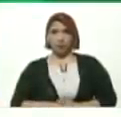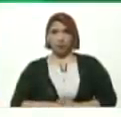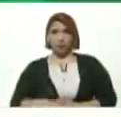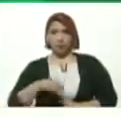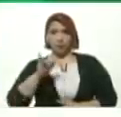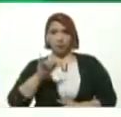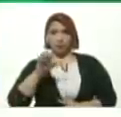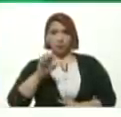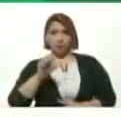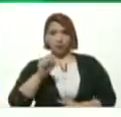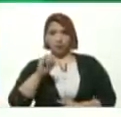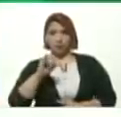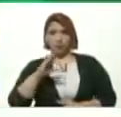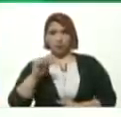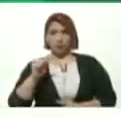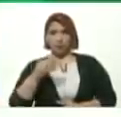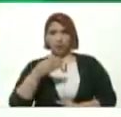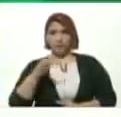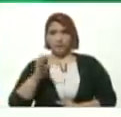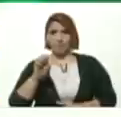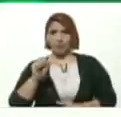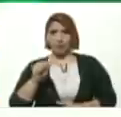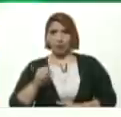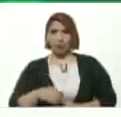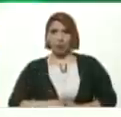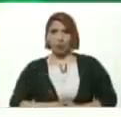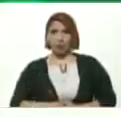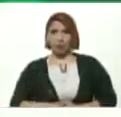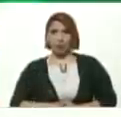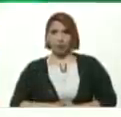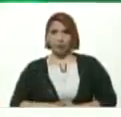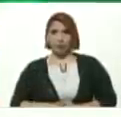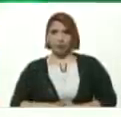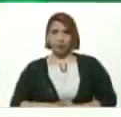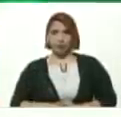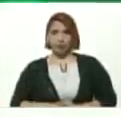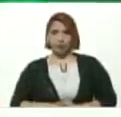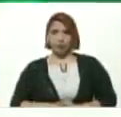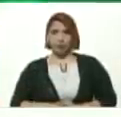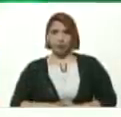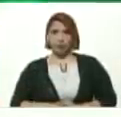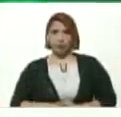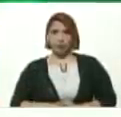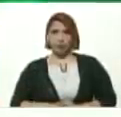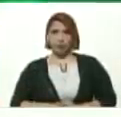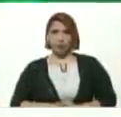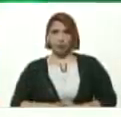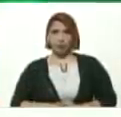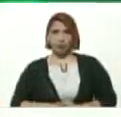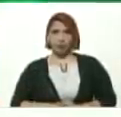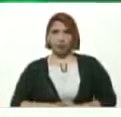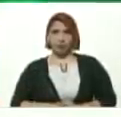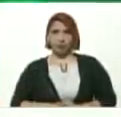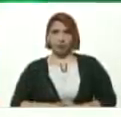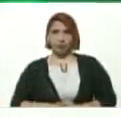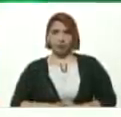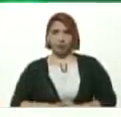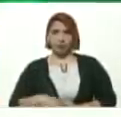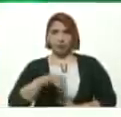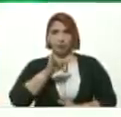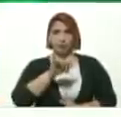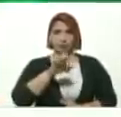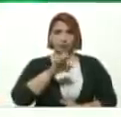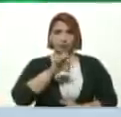Jessica Bello No lo mismo Jessica Bello Que Jessica Bello Si fuera Jessy